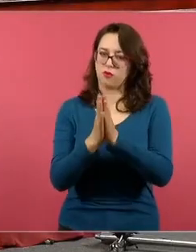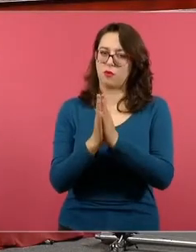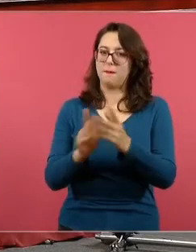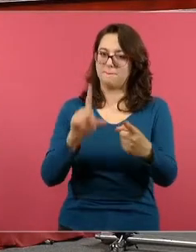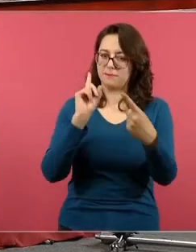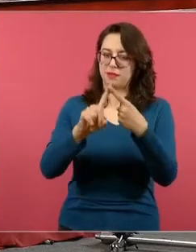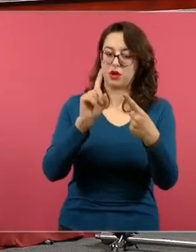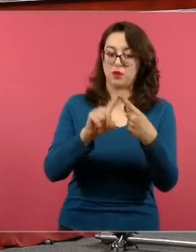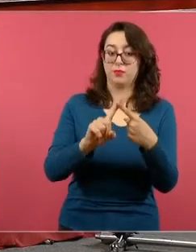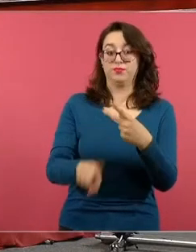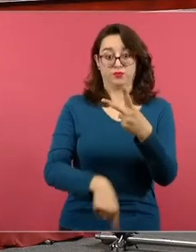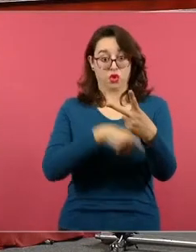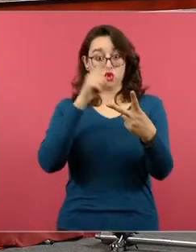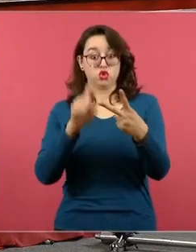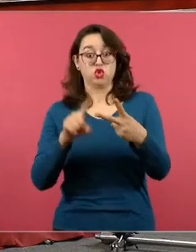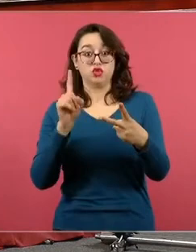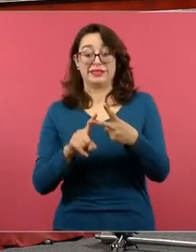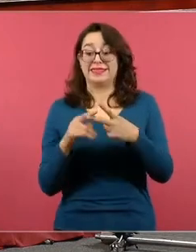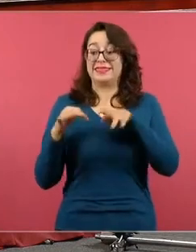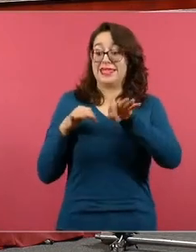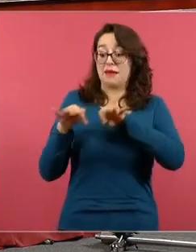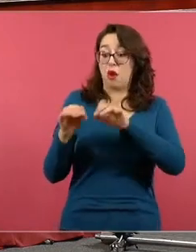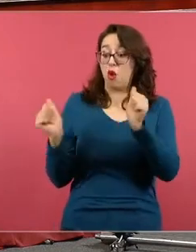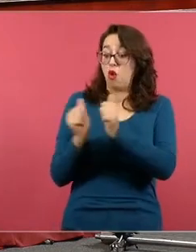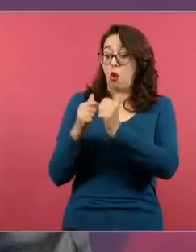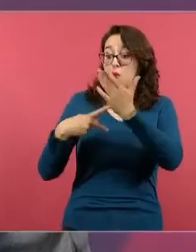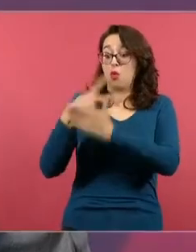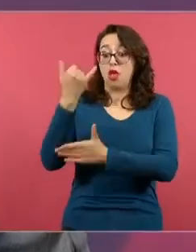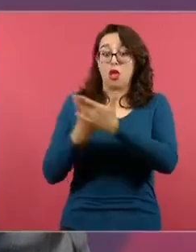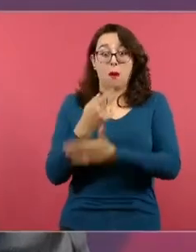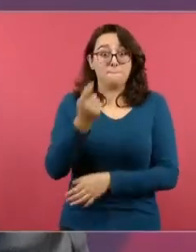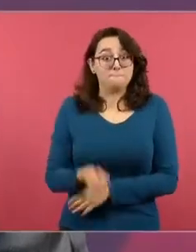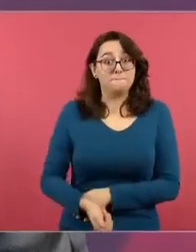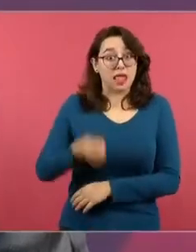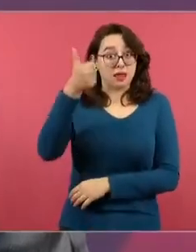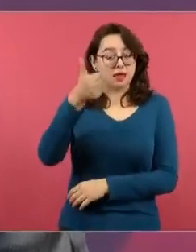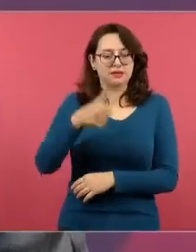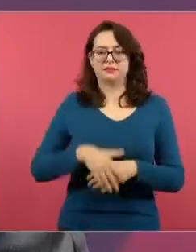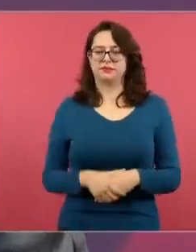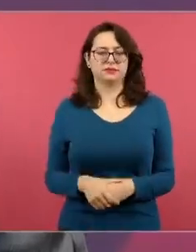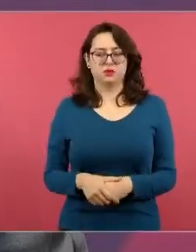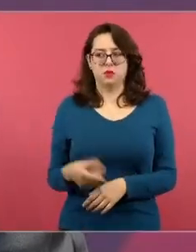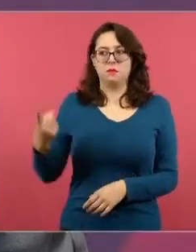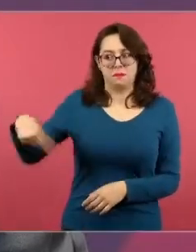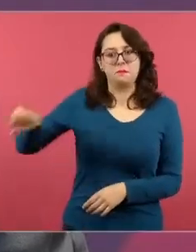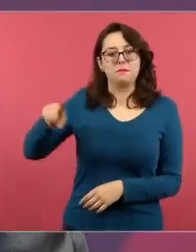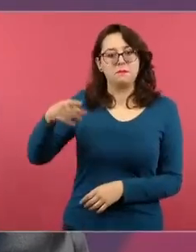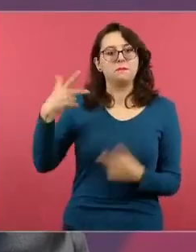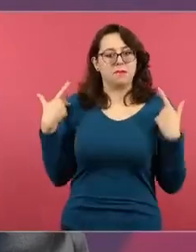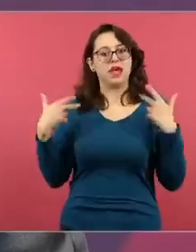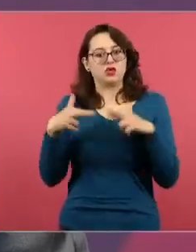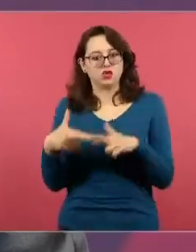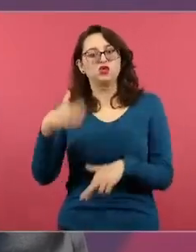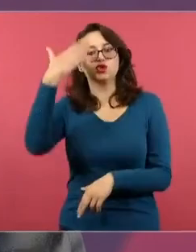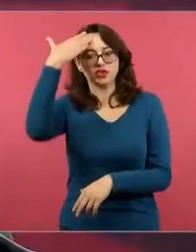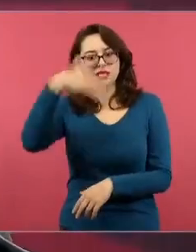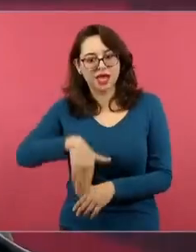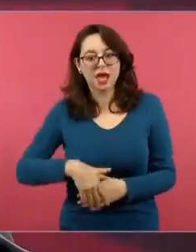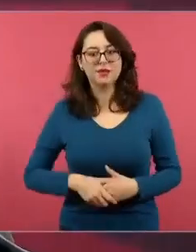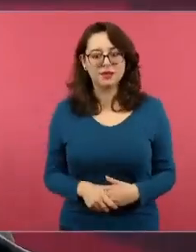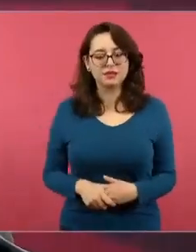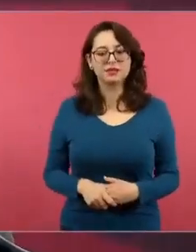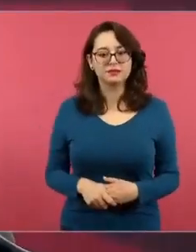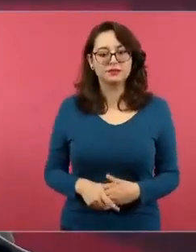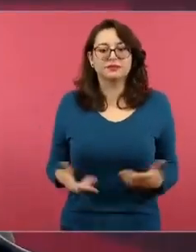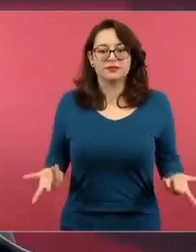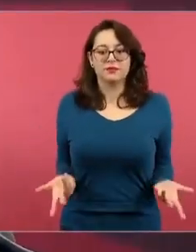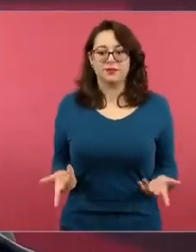estamos inventando el hilo negro y la tercera cuestión también leemos o sea también los